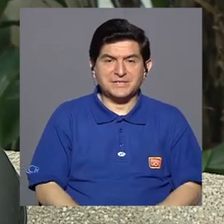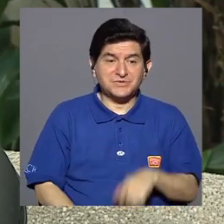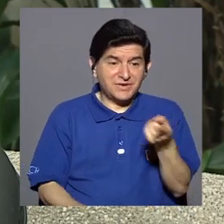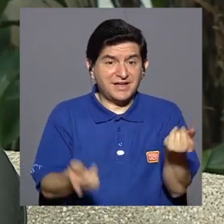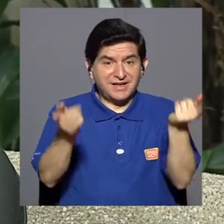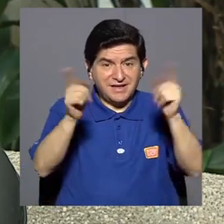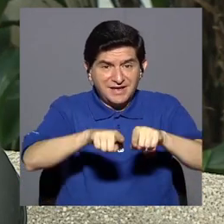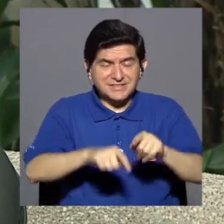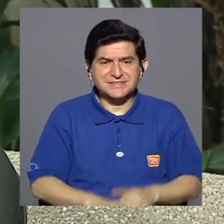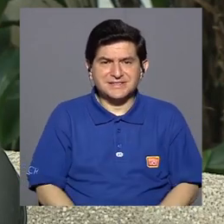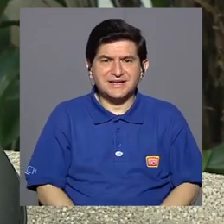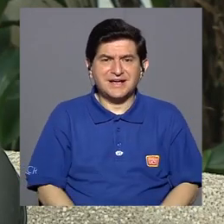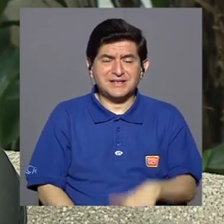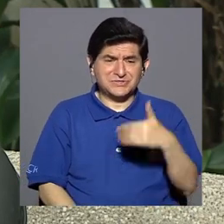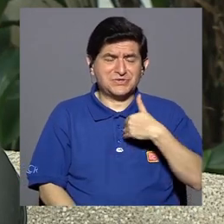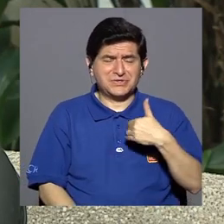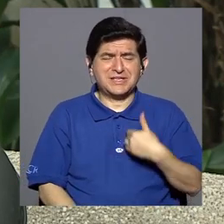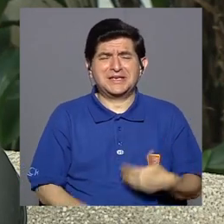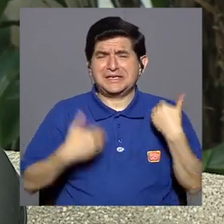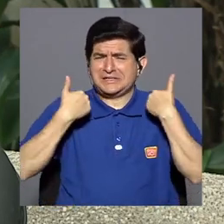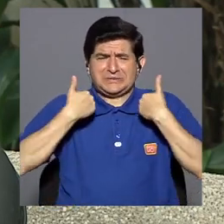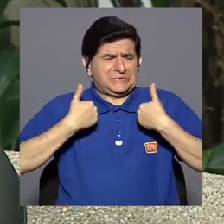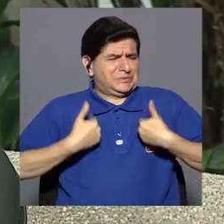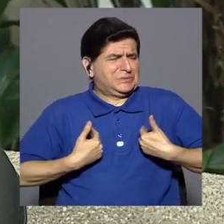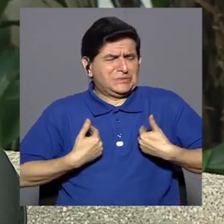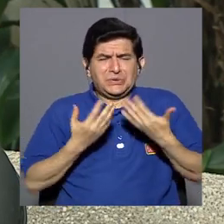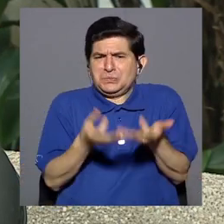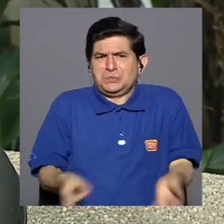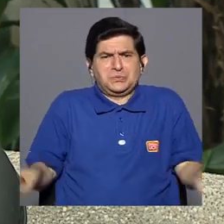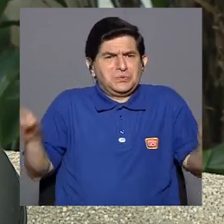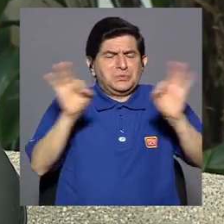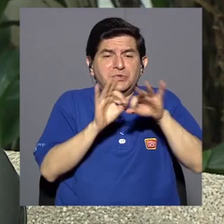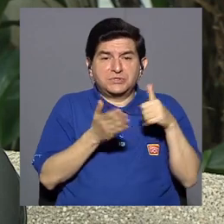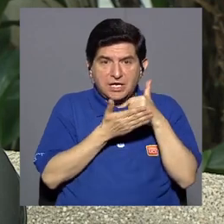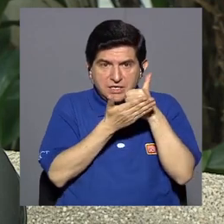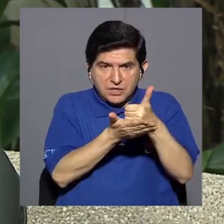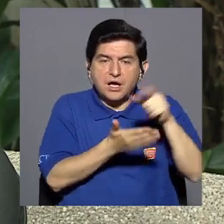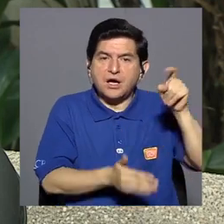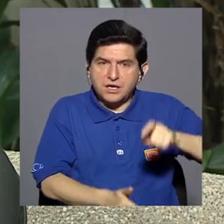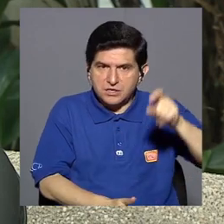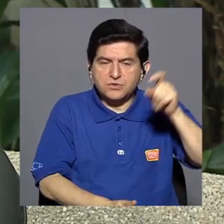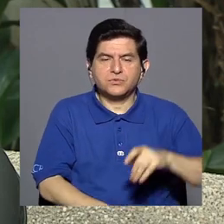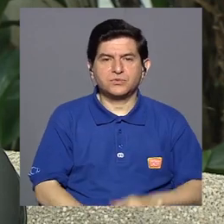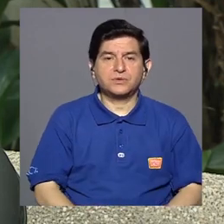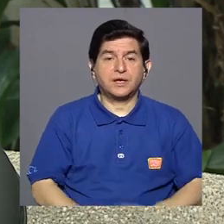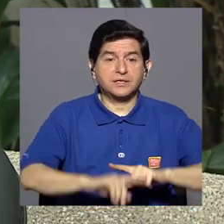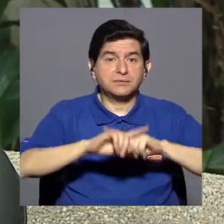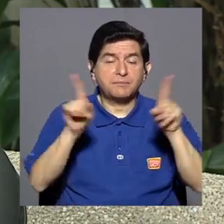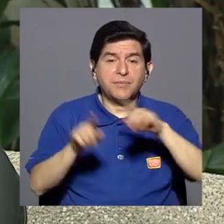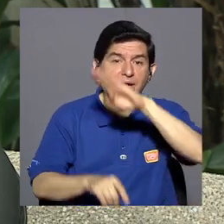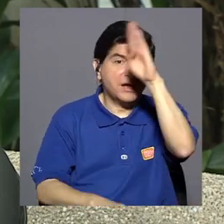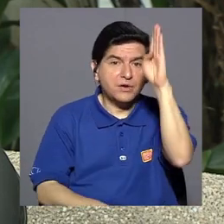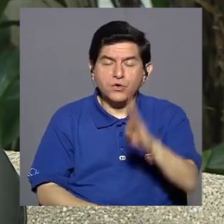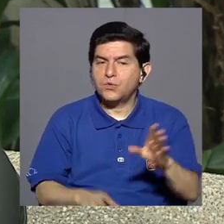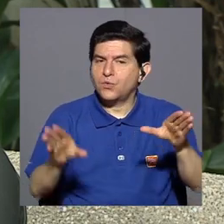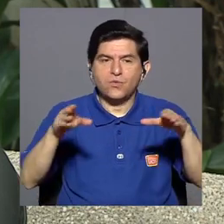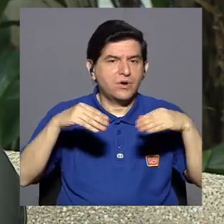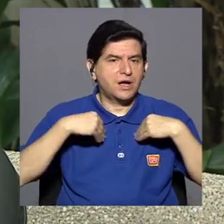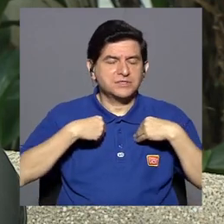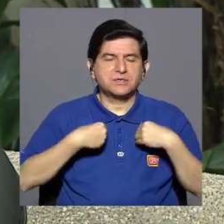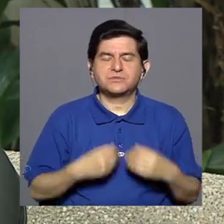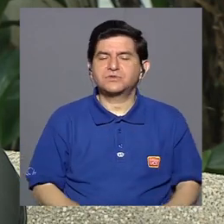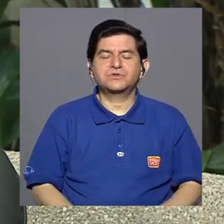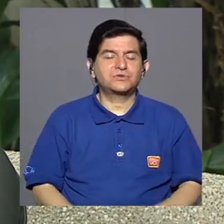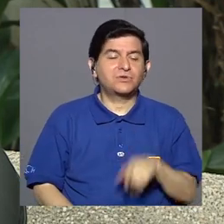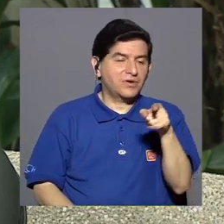definitivamente con un burnout importantísimo, tuvimos que ayudarle un poquito más, sin embargo, nunca había aceptado